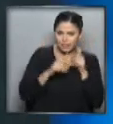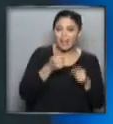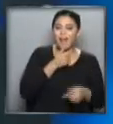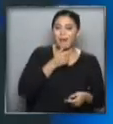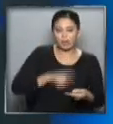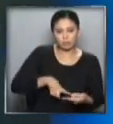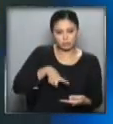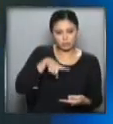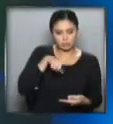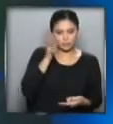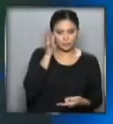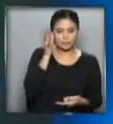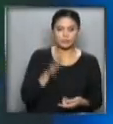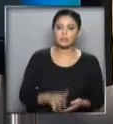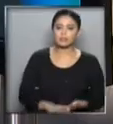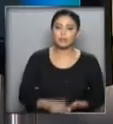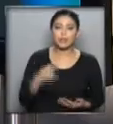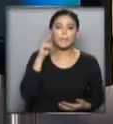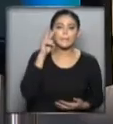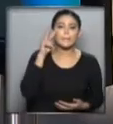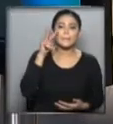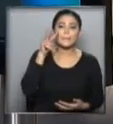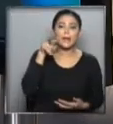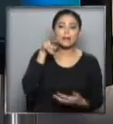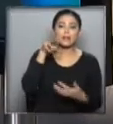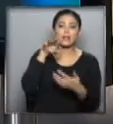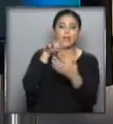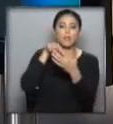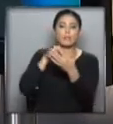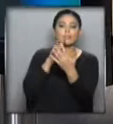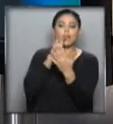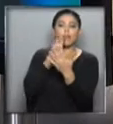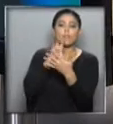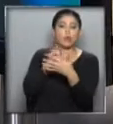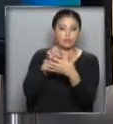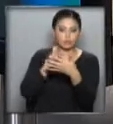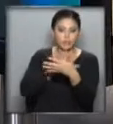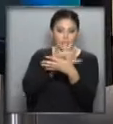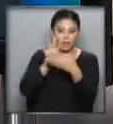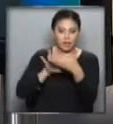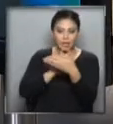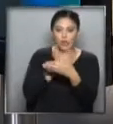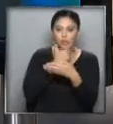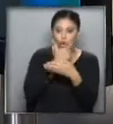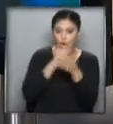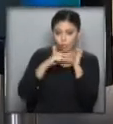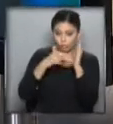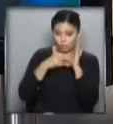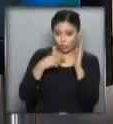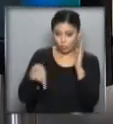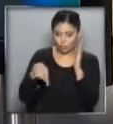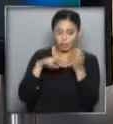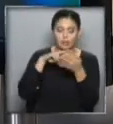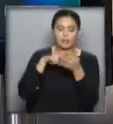caída de agua... ...lo que estamos viendo sobre la zona central... ...de la provincia de Buenos Aires... ...esa zona roja... ...es lo que ha